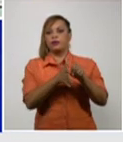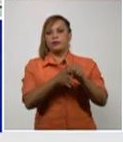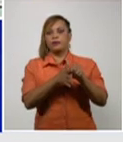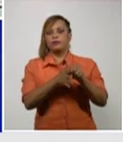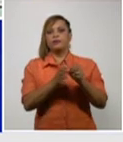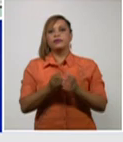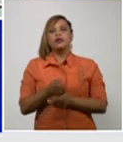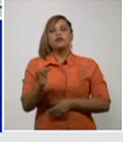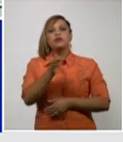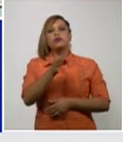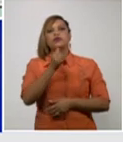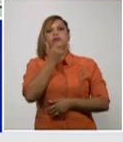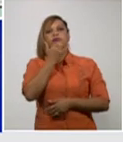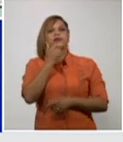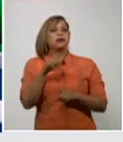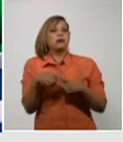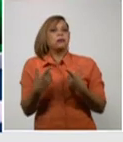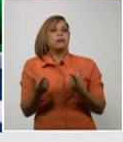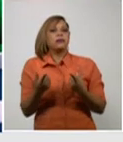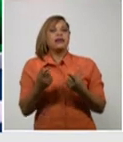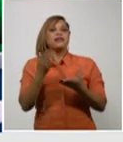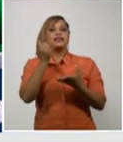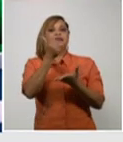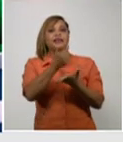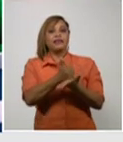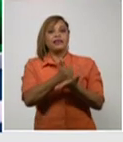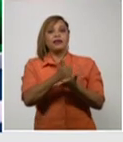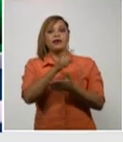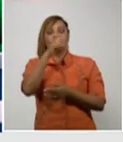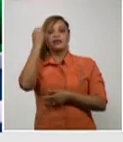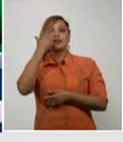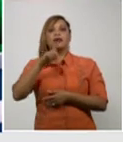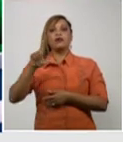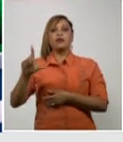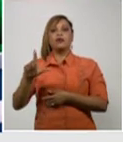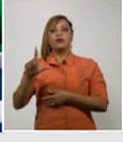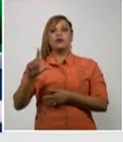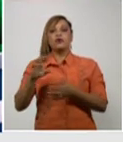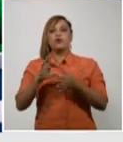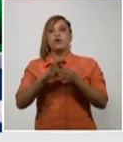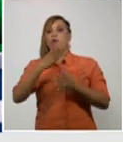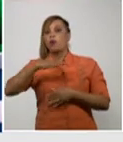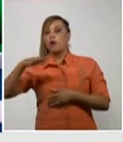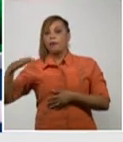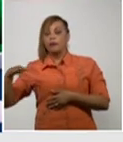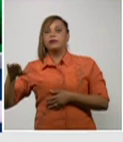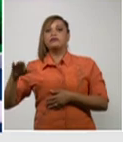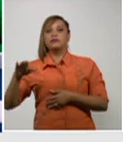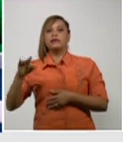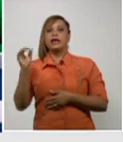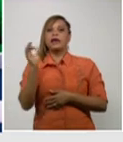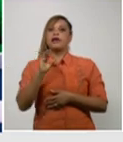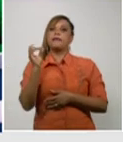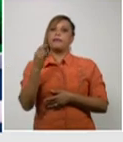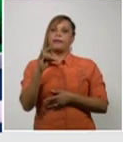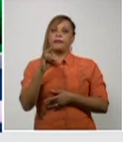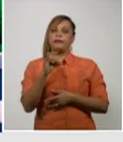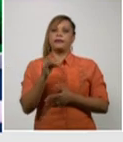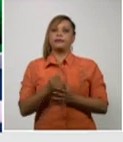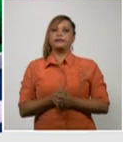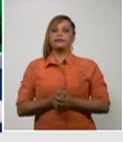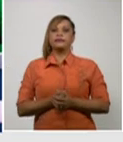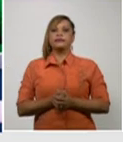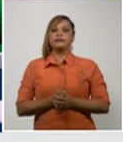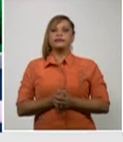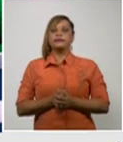más afectados Santiago San Luis Guamá y Palma Sorial este es el comportamiento de los tres